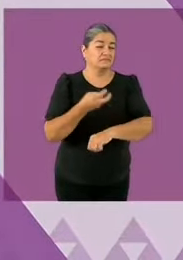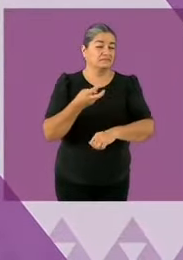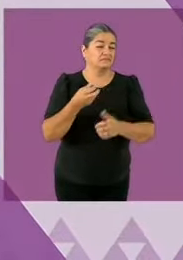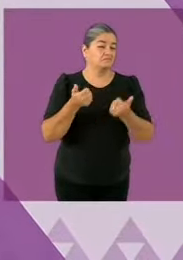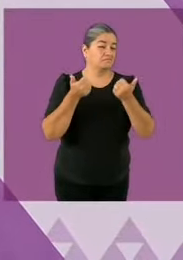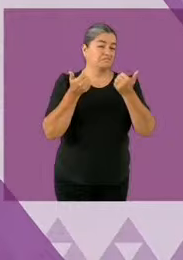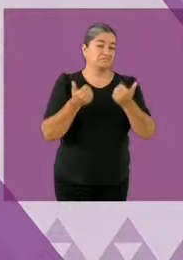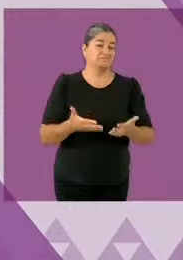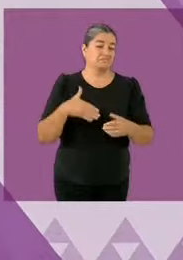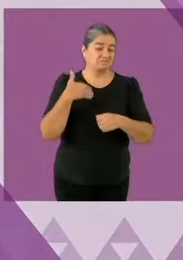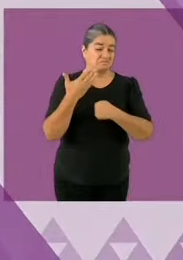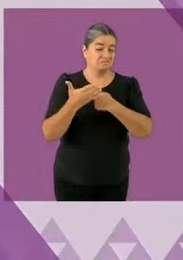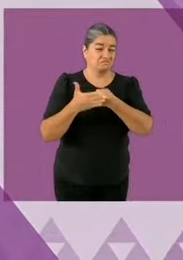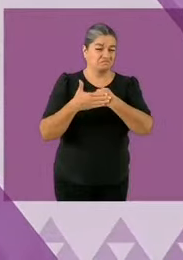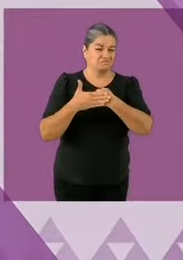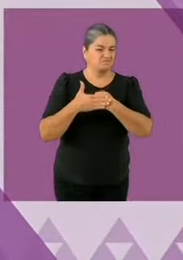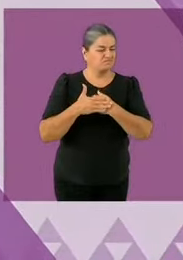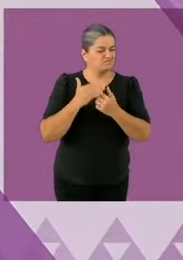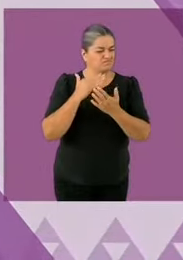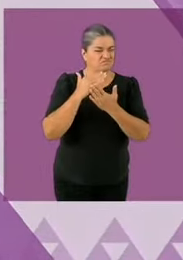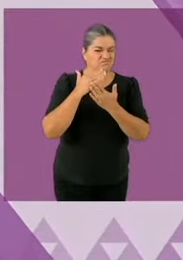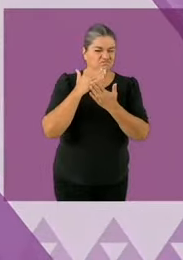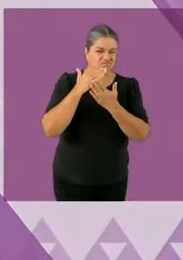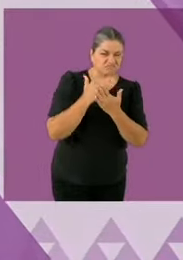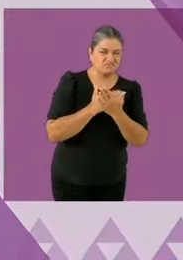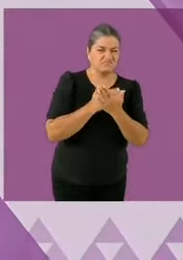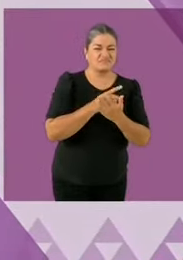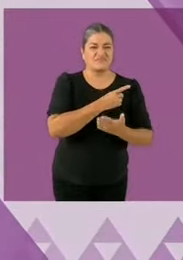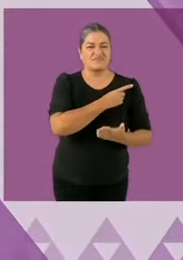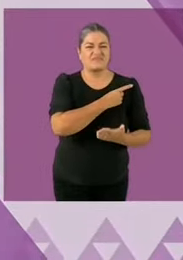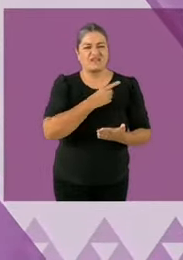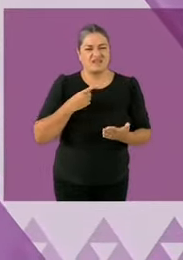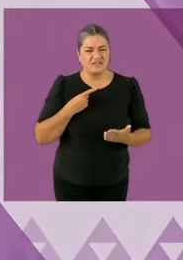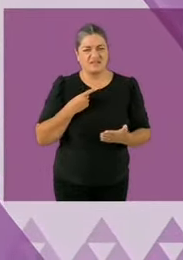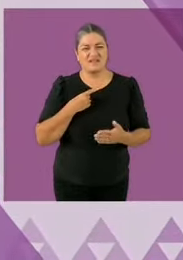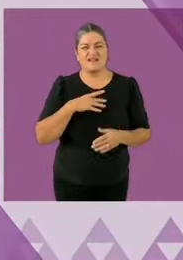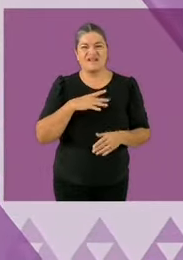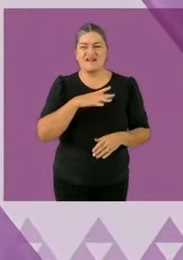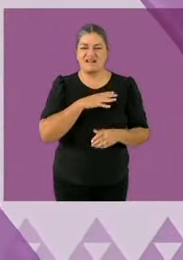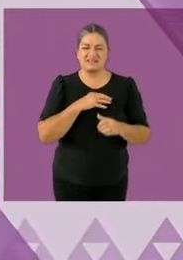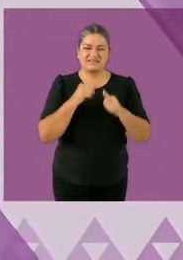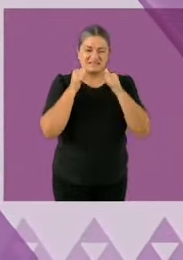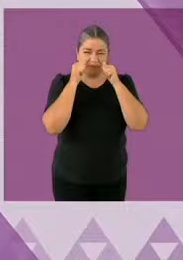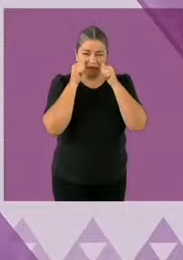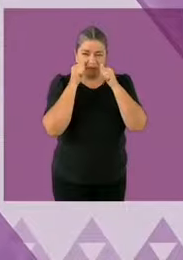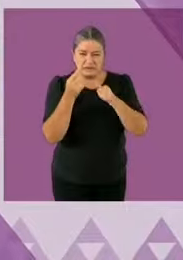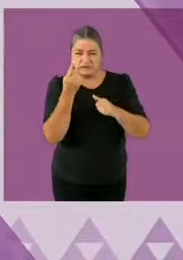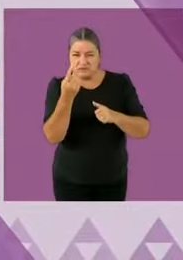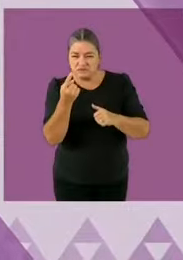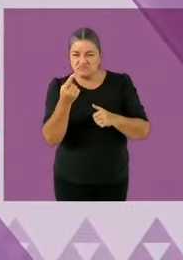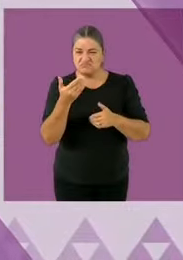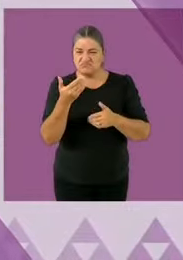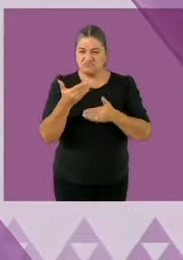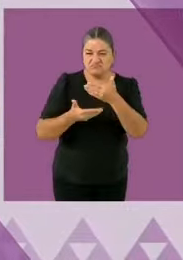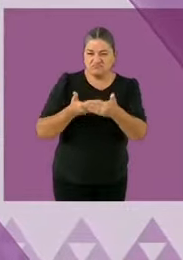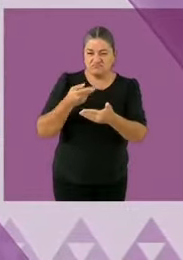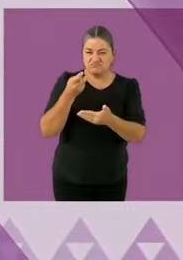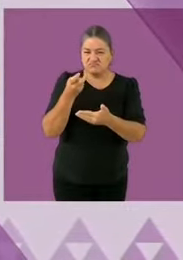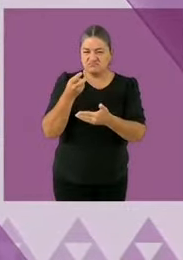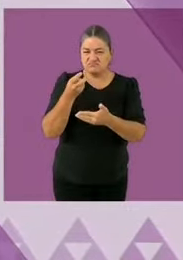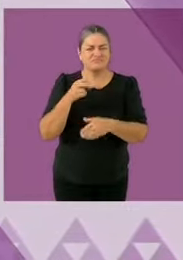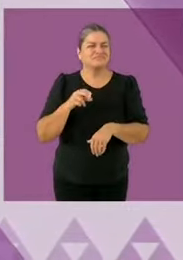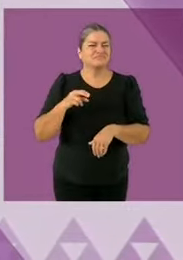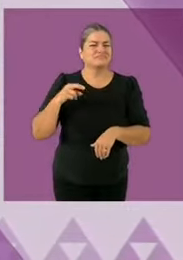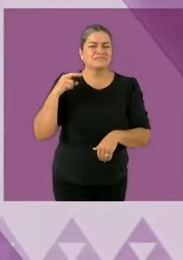precisamente ventanillas únicas en la que además simplifiquemos la atención. Un ciudadano tiene que ir o una